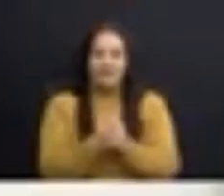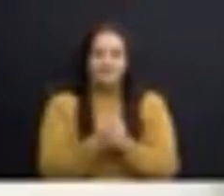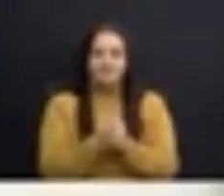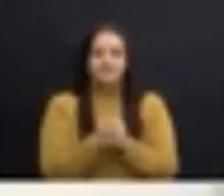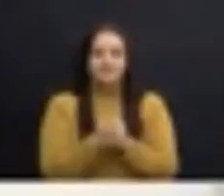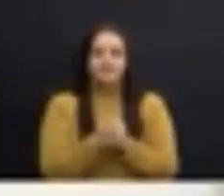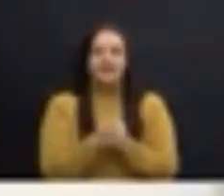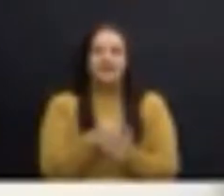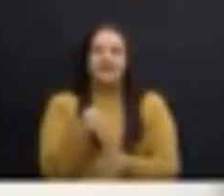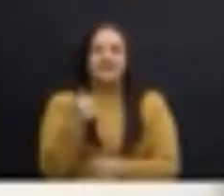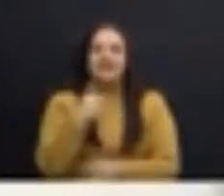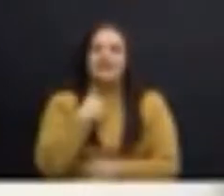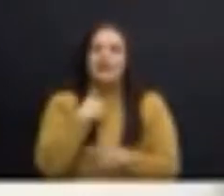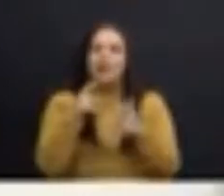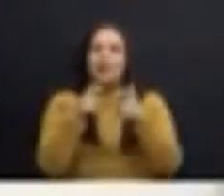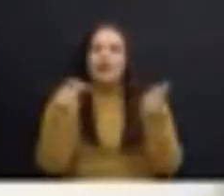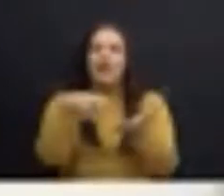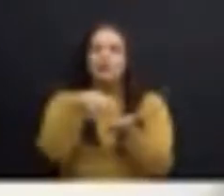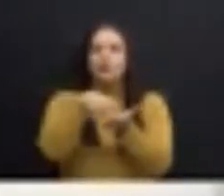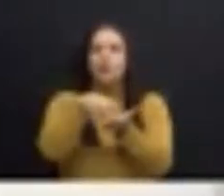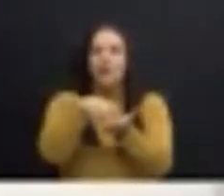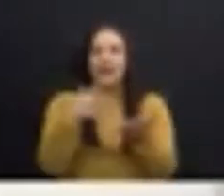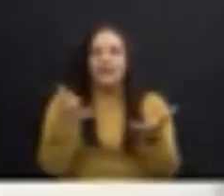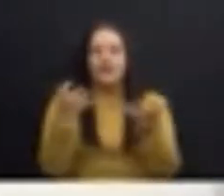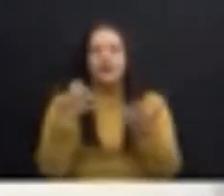tengo una gran duda que quiero compartir con ustedes.